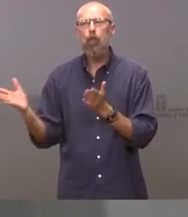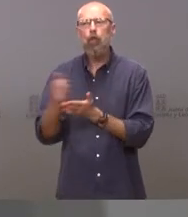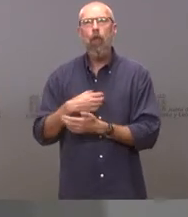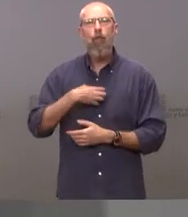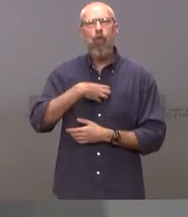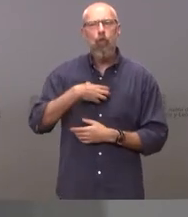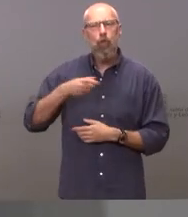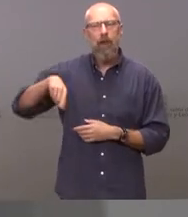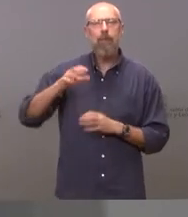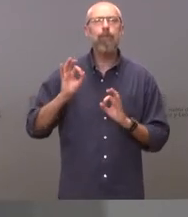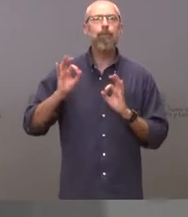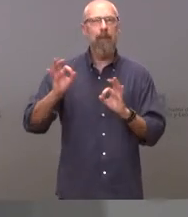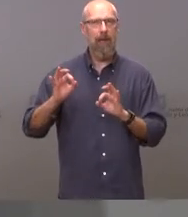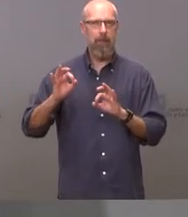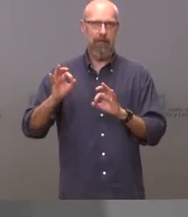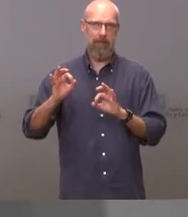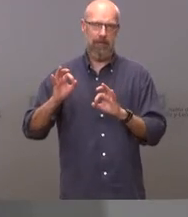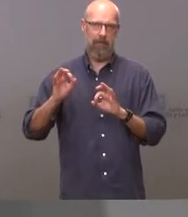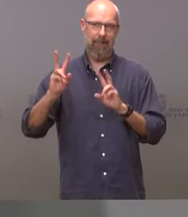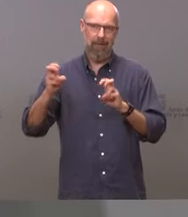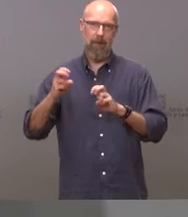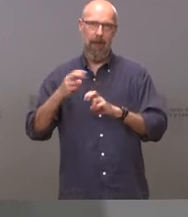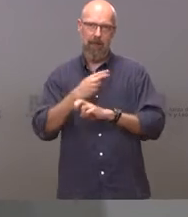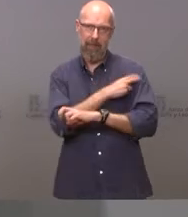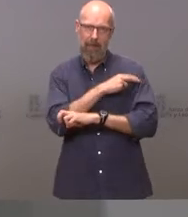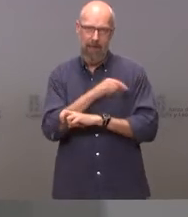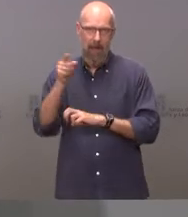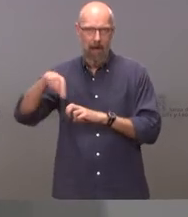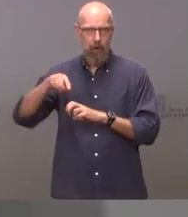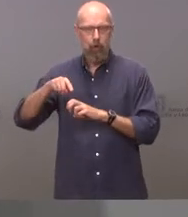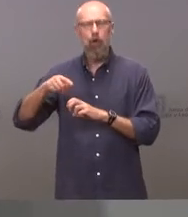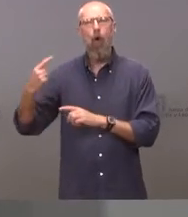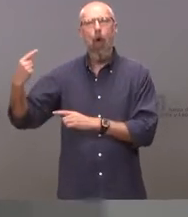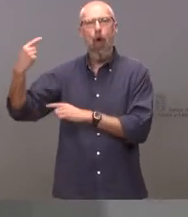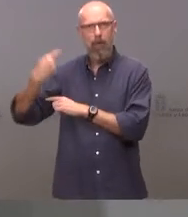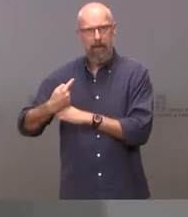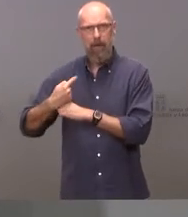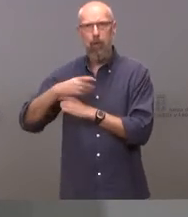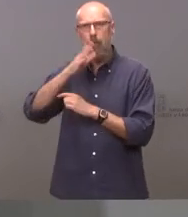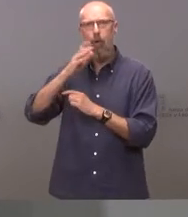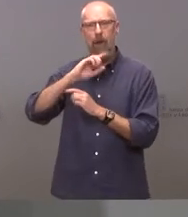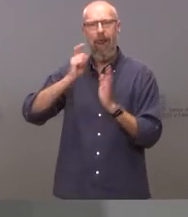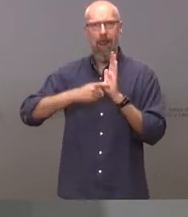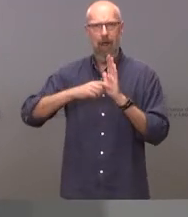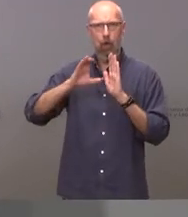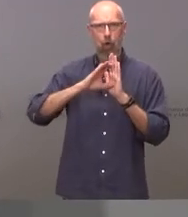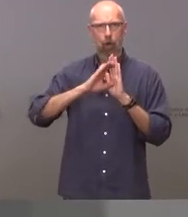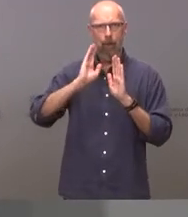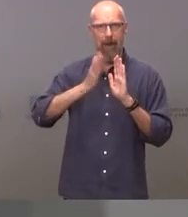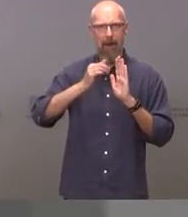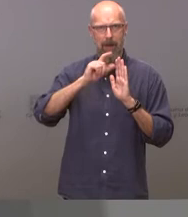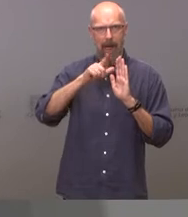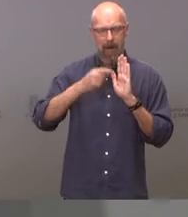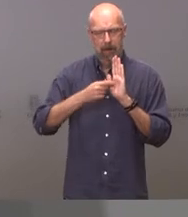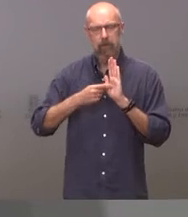obligados obligados por el código penal a denunciar estos delitos si